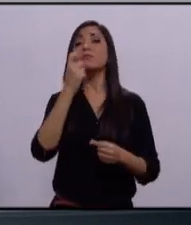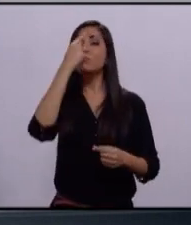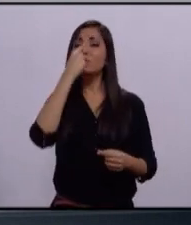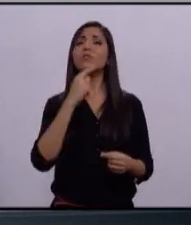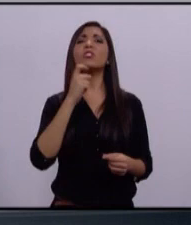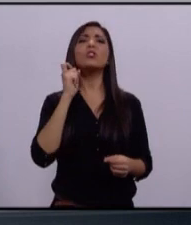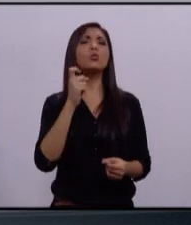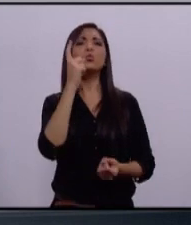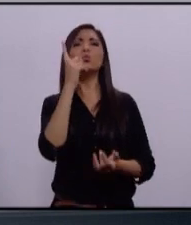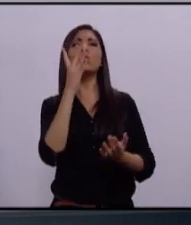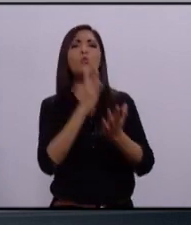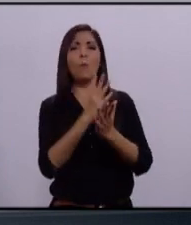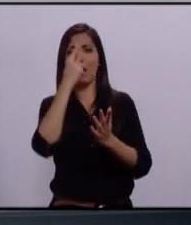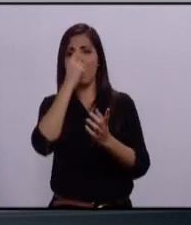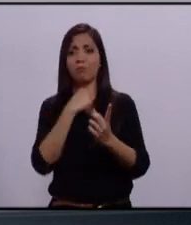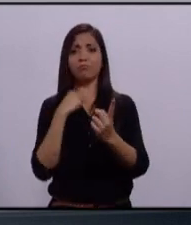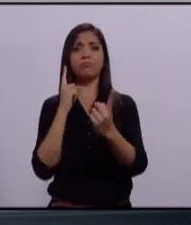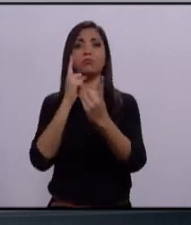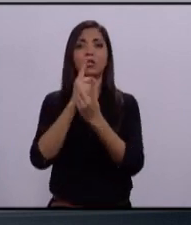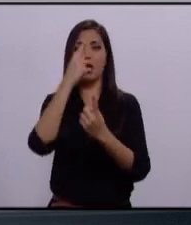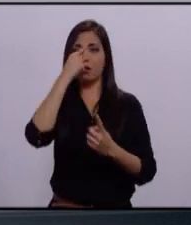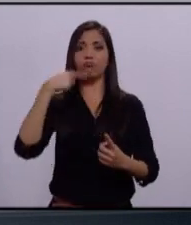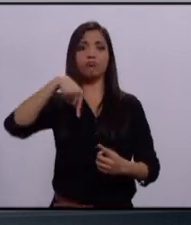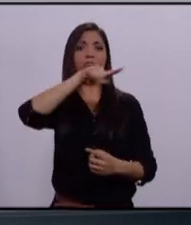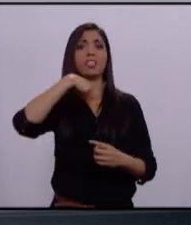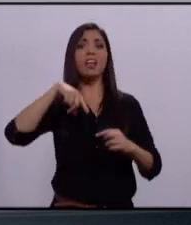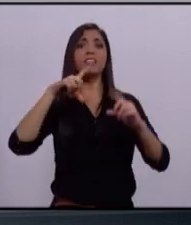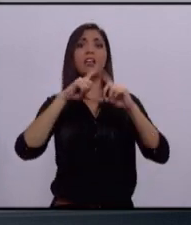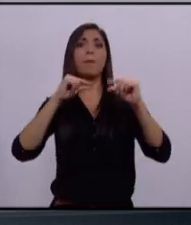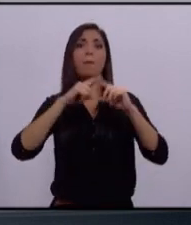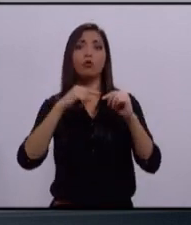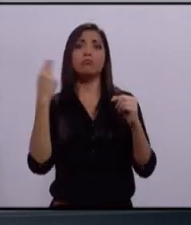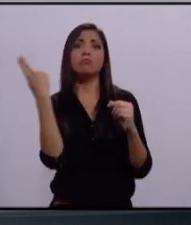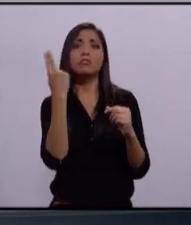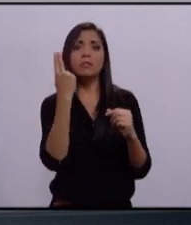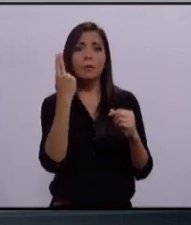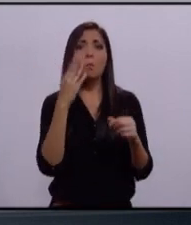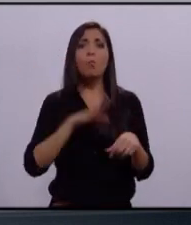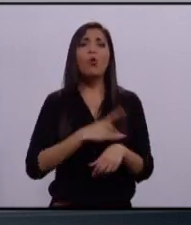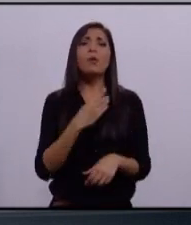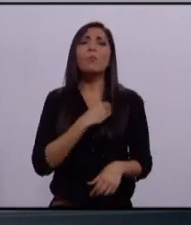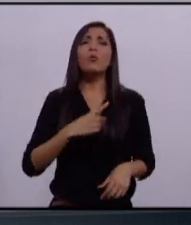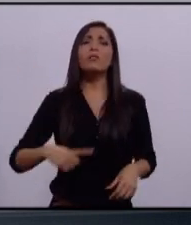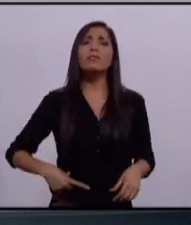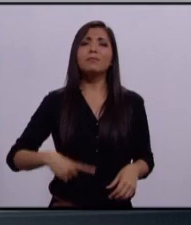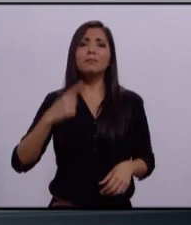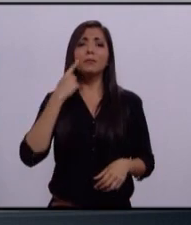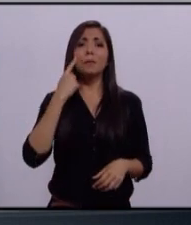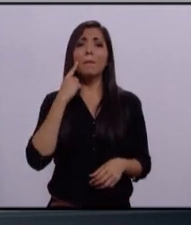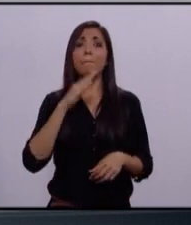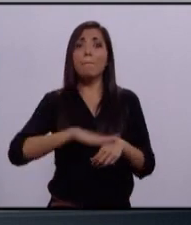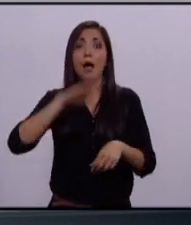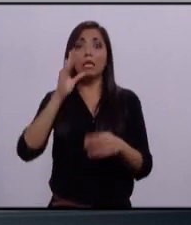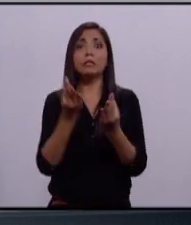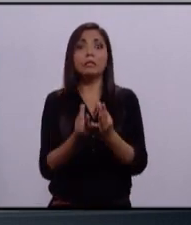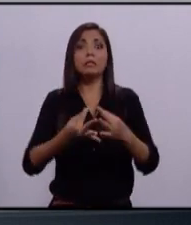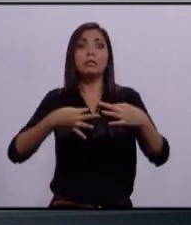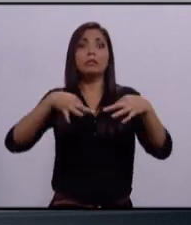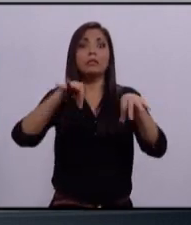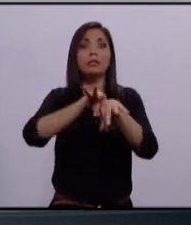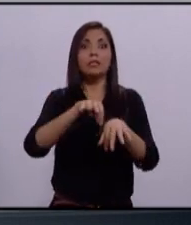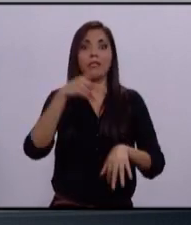tenemos que sacar la cara somos los zapopanos. Vivimos en el municipio más importante de México.